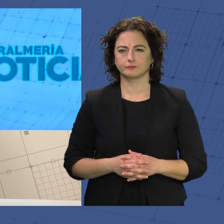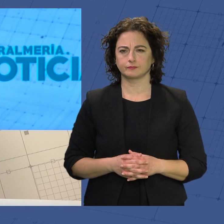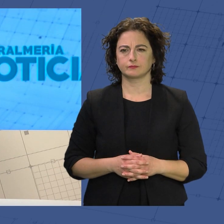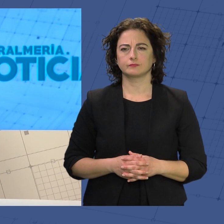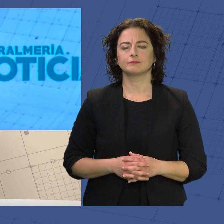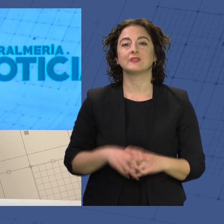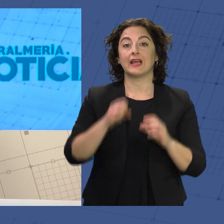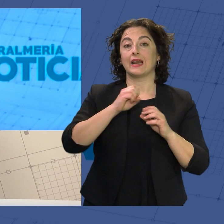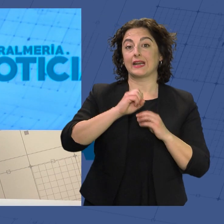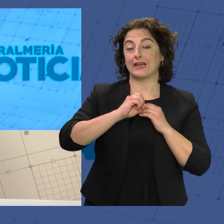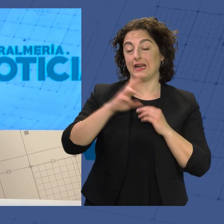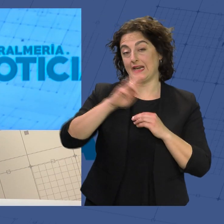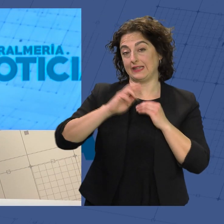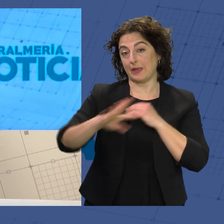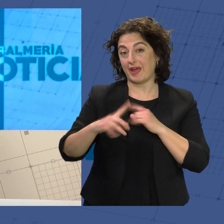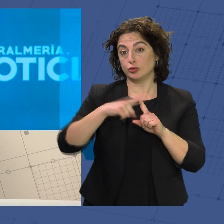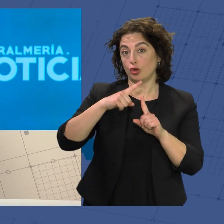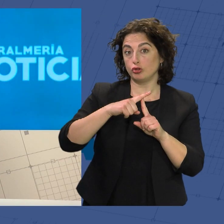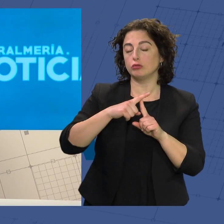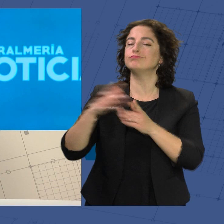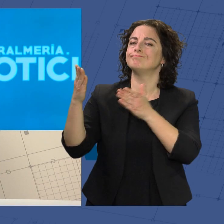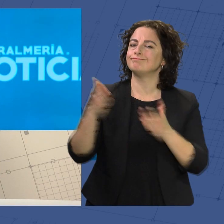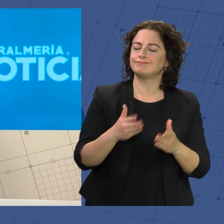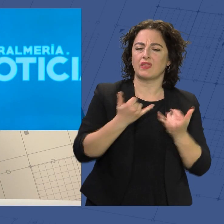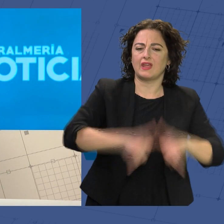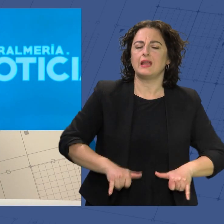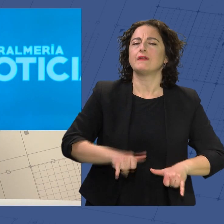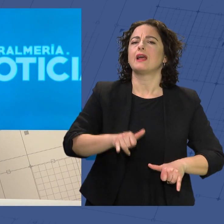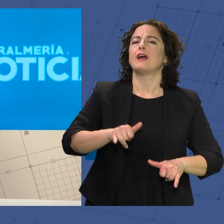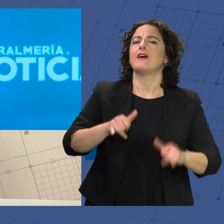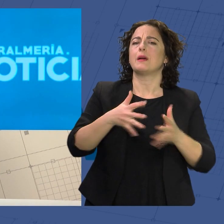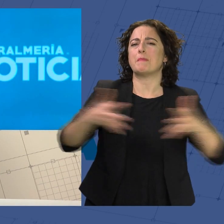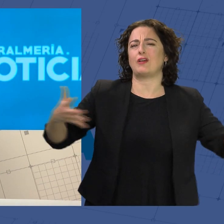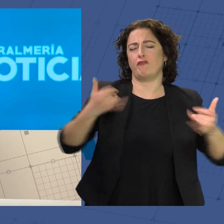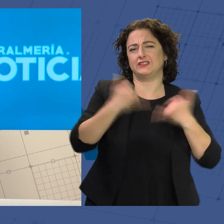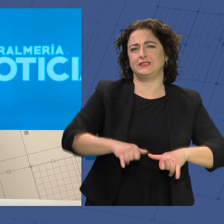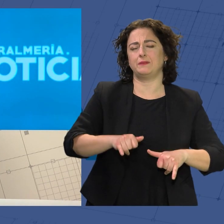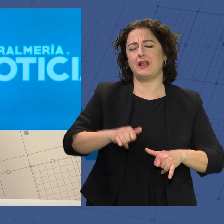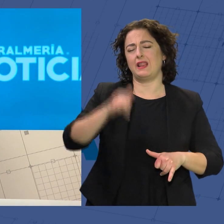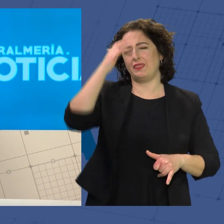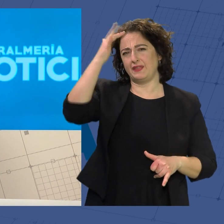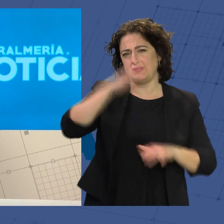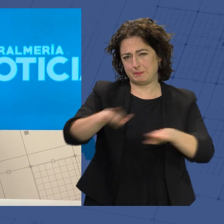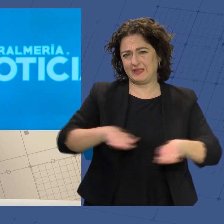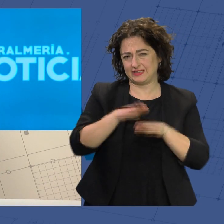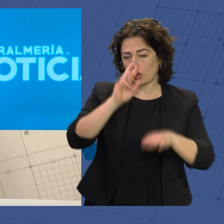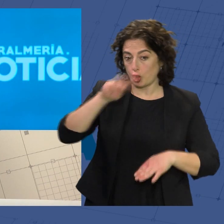Retamar el Toyo acogerá el macro festival de música electrónica Dream Beach los dos próximos años. Será en la playa del